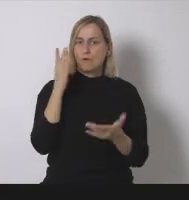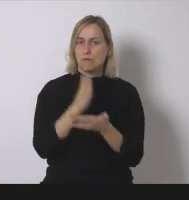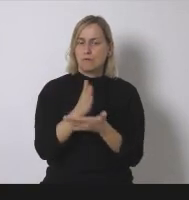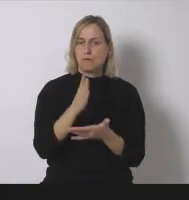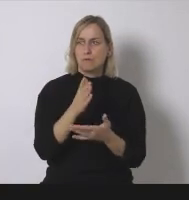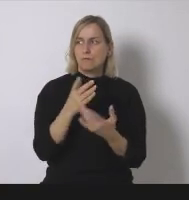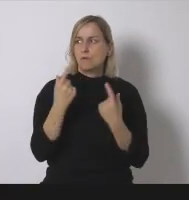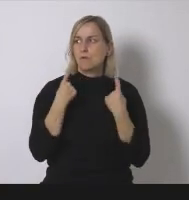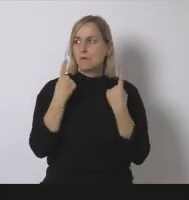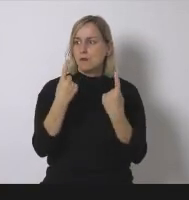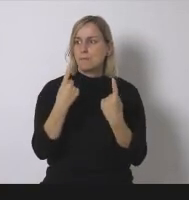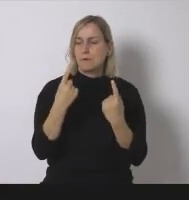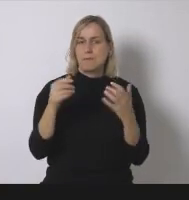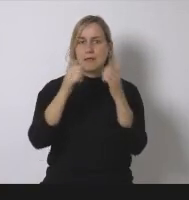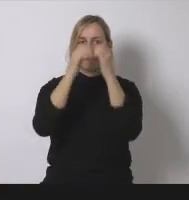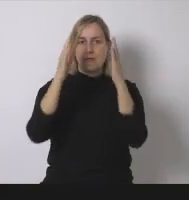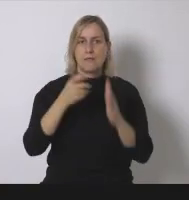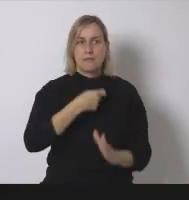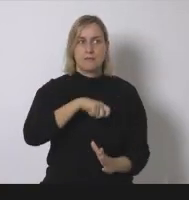climático esta ley que fue de